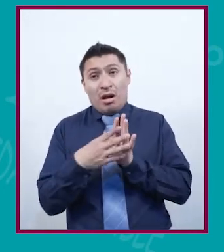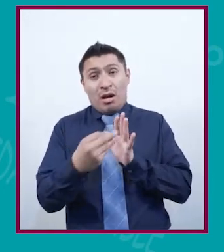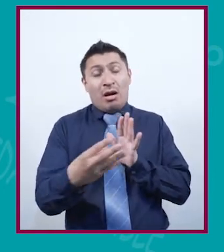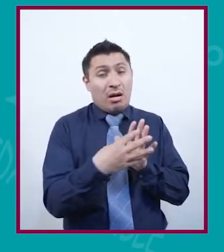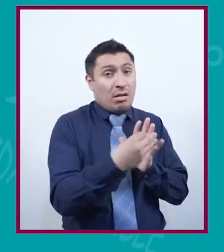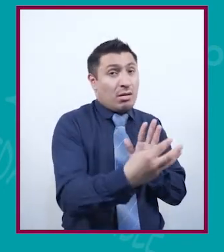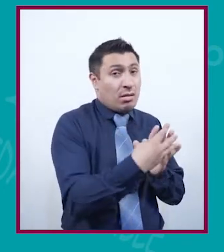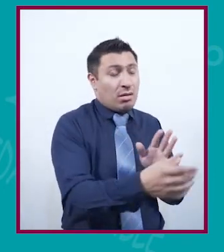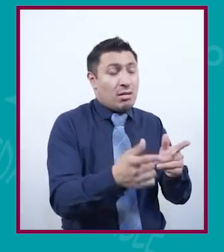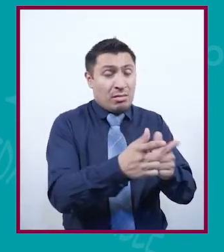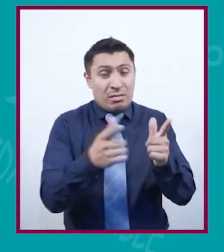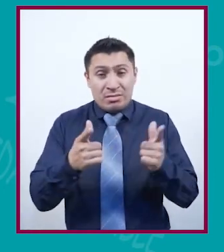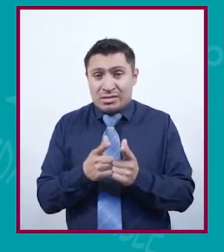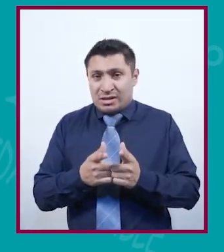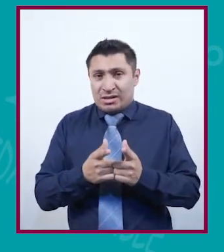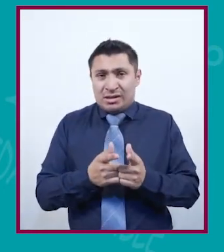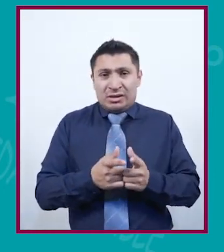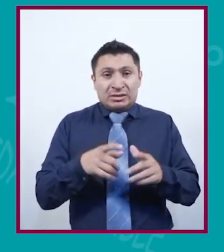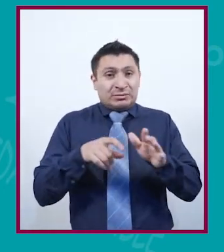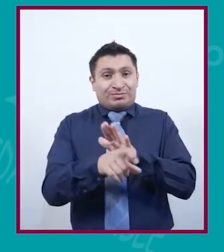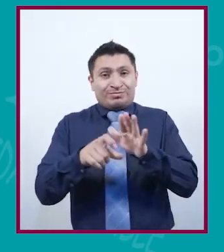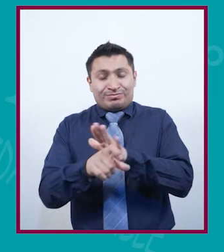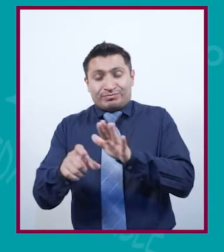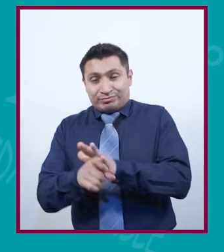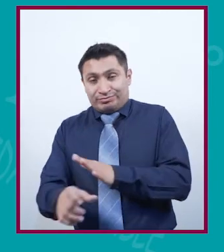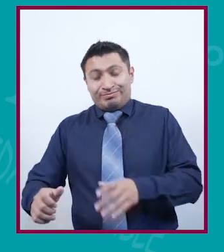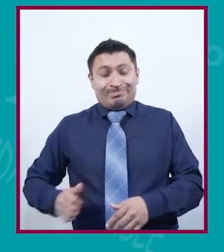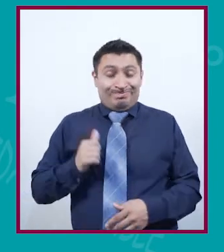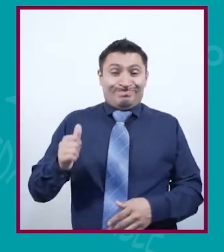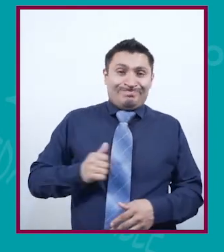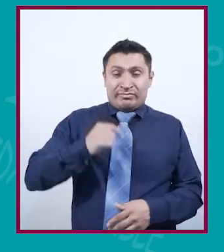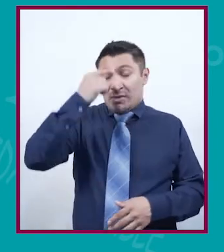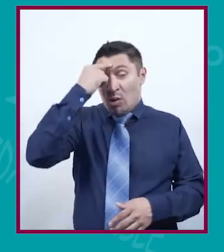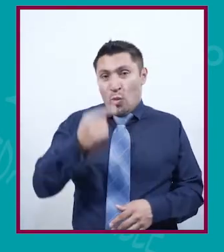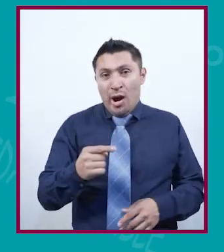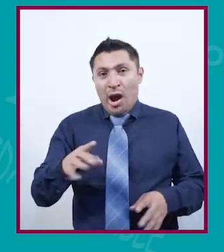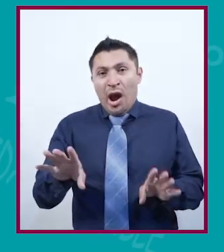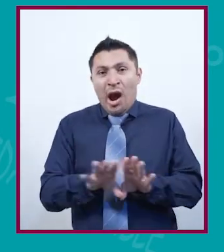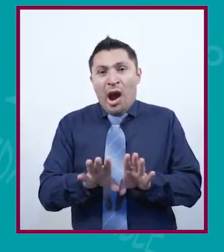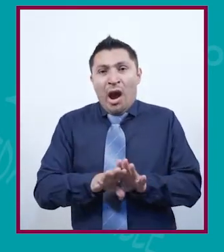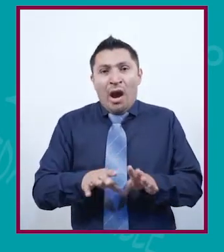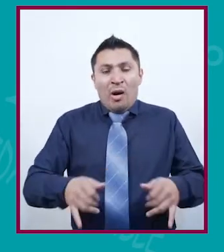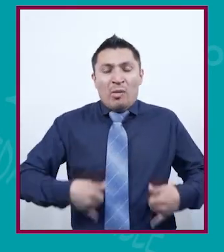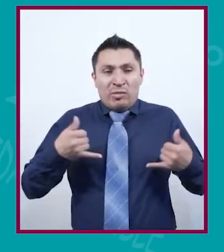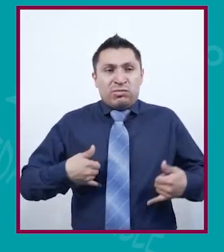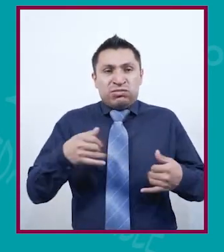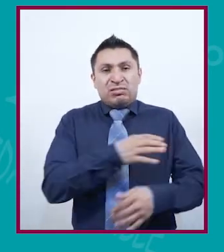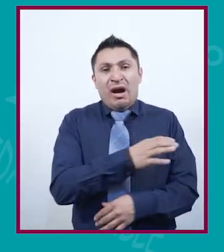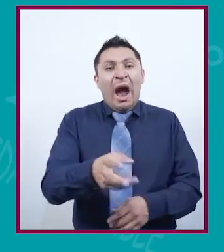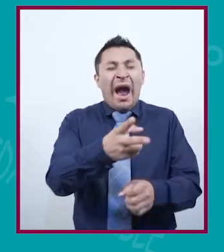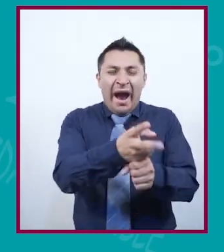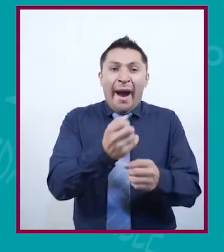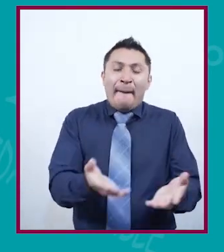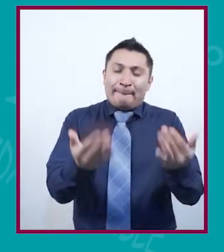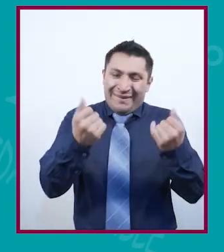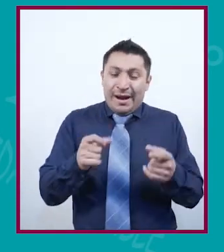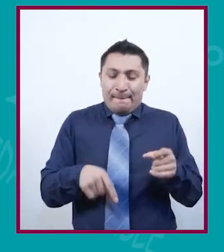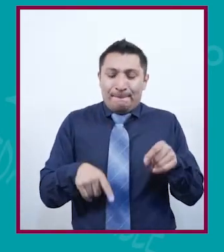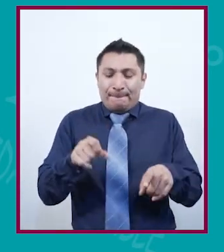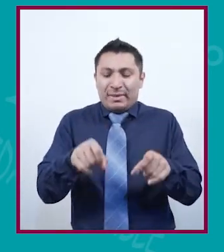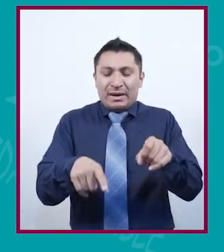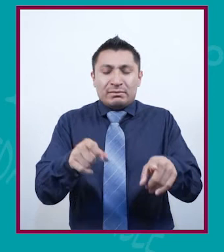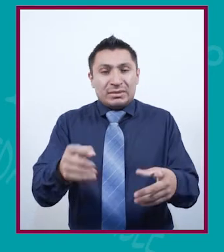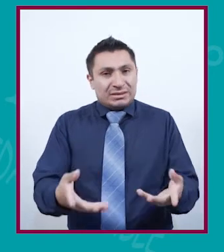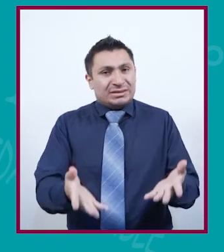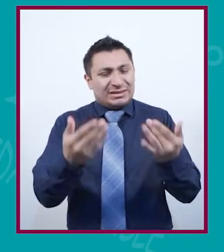los grupos criminales, los grupos de narcotráfico, aprovecharon esta situación para invitar a los jóvenes campesinos a